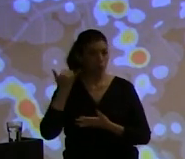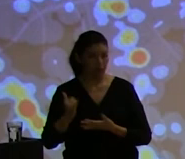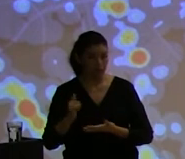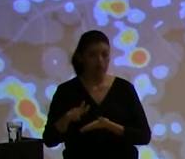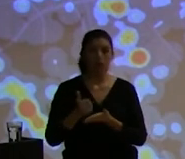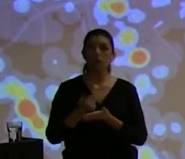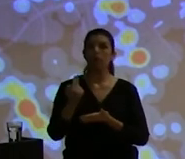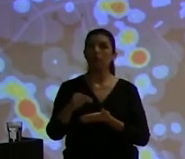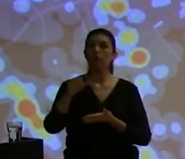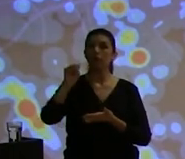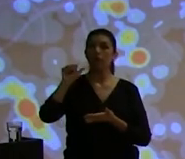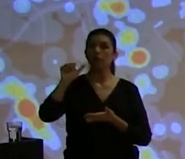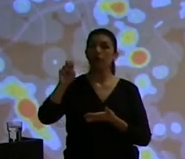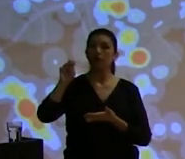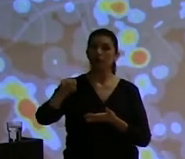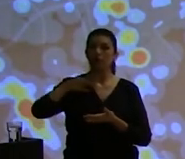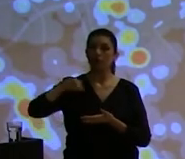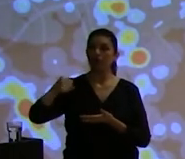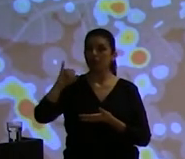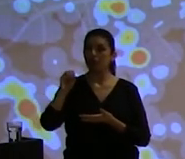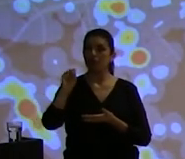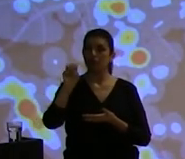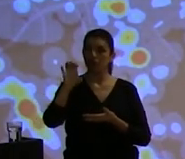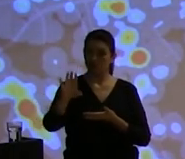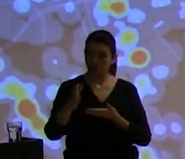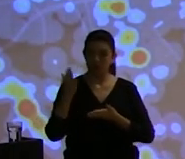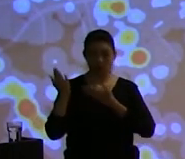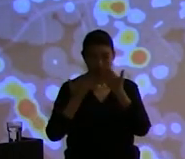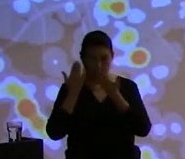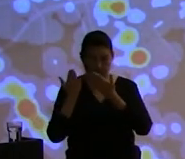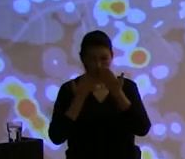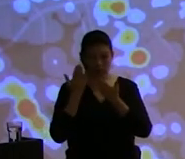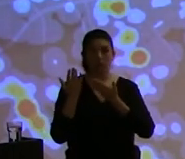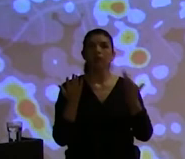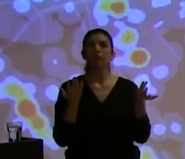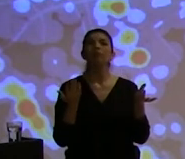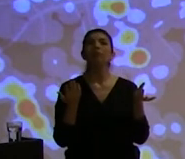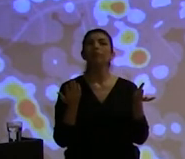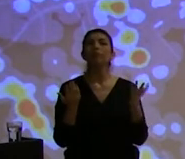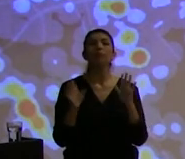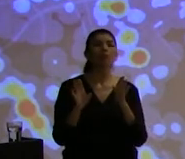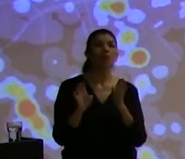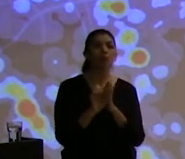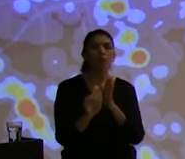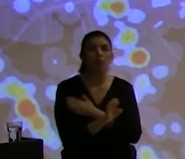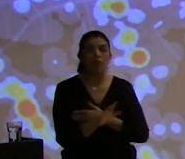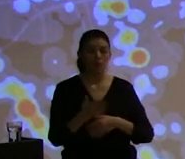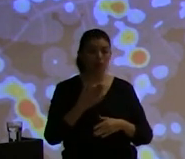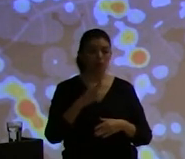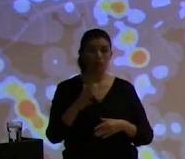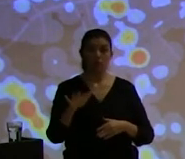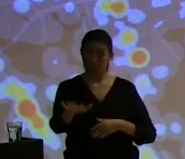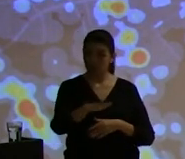¿Ustedes conocen el área de la Bahía, donde hay San Francisco? De hecho, San Francisco no es la ciudad más grande del área de la Bahía. La ciudad más